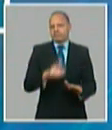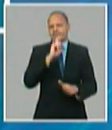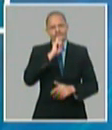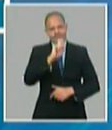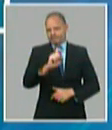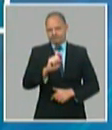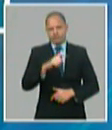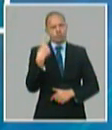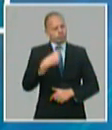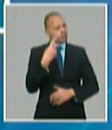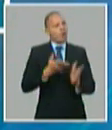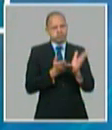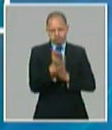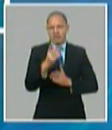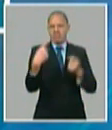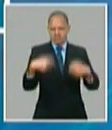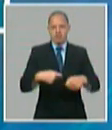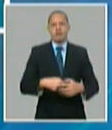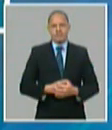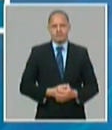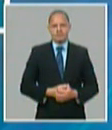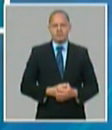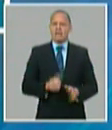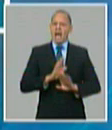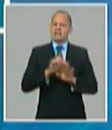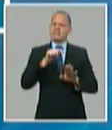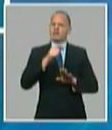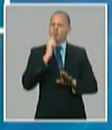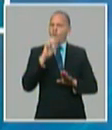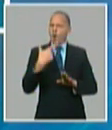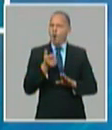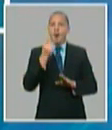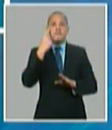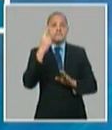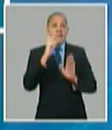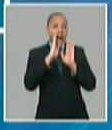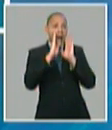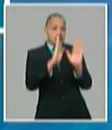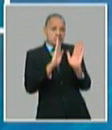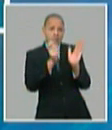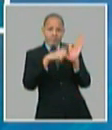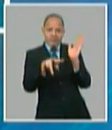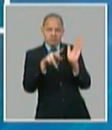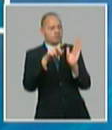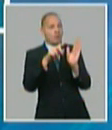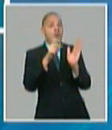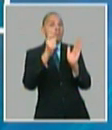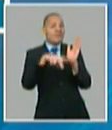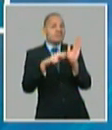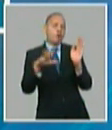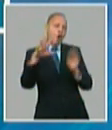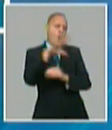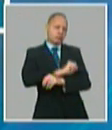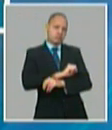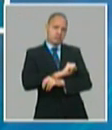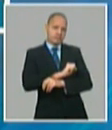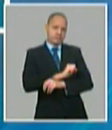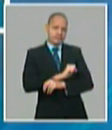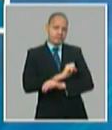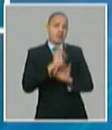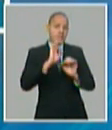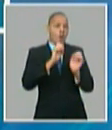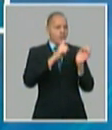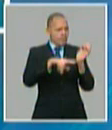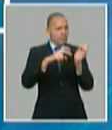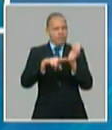esas inversiones están distribuidas por provincias y se componen un 12% de subordinación local un 88% de subordinación nacional y el 60%